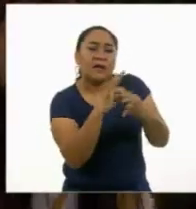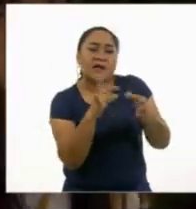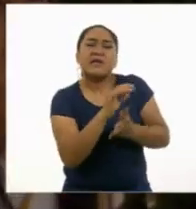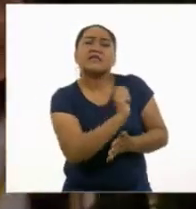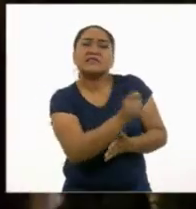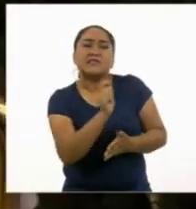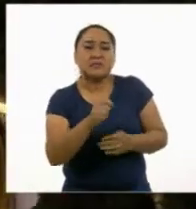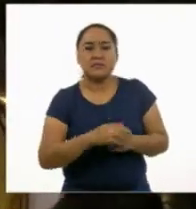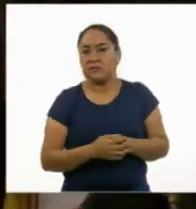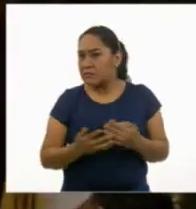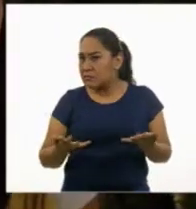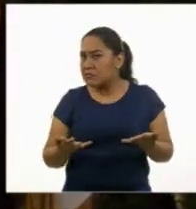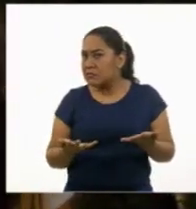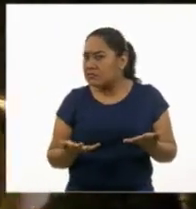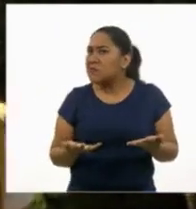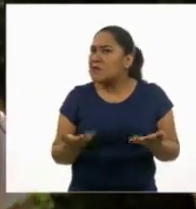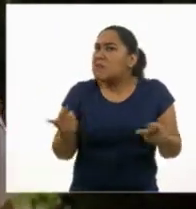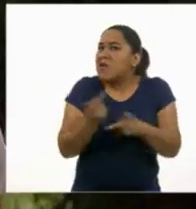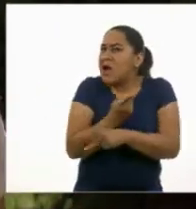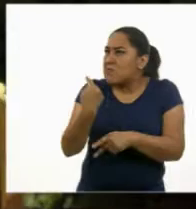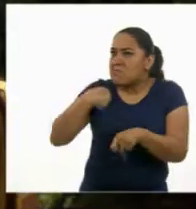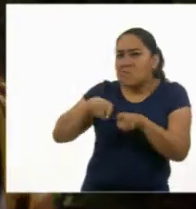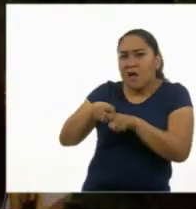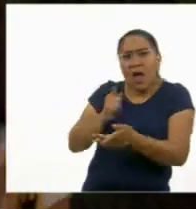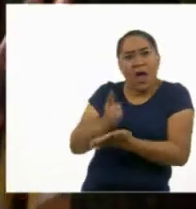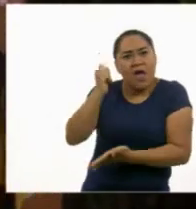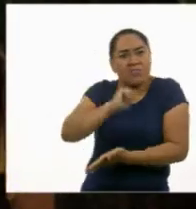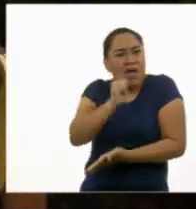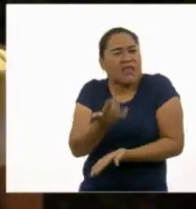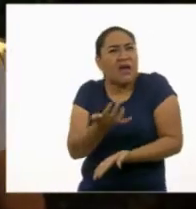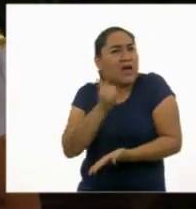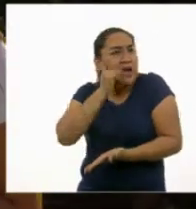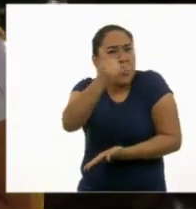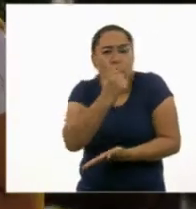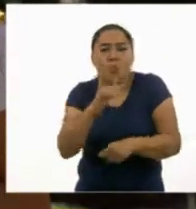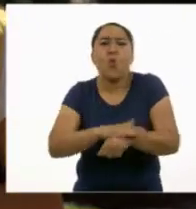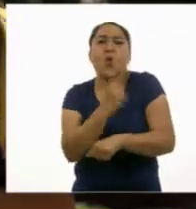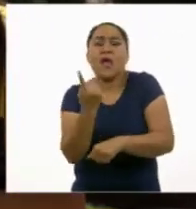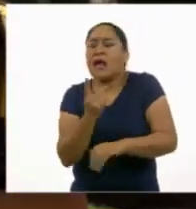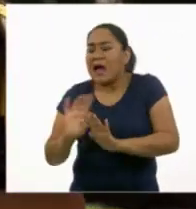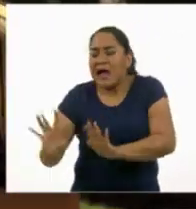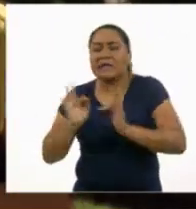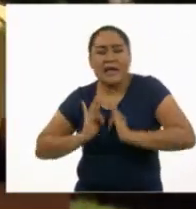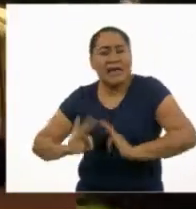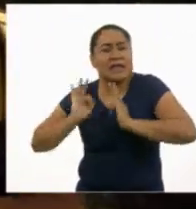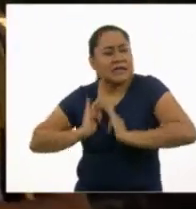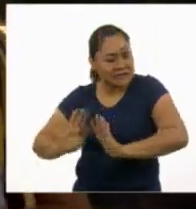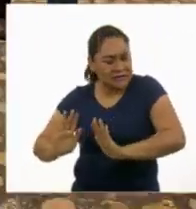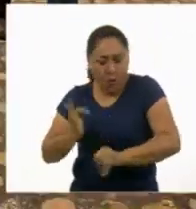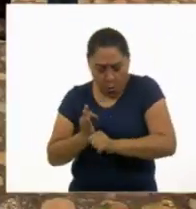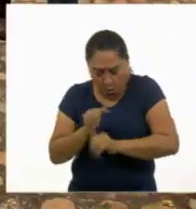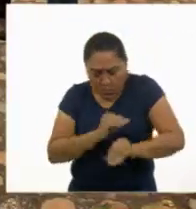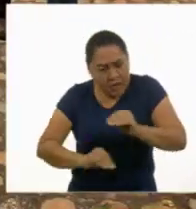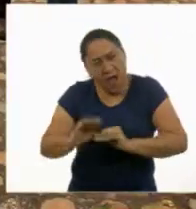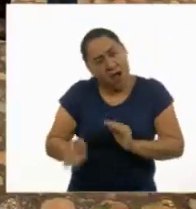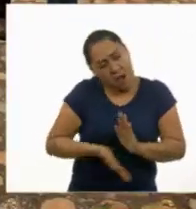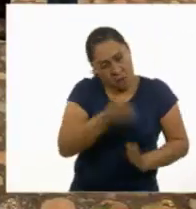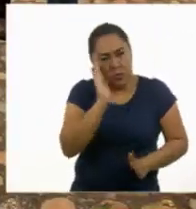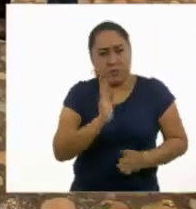¿Por qué le llaman a la policía? ¿Qué hizo mi hermano? No, no, tranquila, tranquila. Mira, ayúdenme a arreglar todo esto y nos vamos. Ándale.